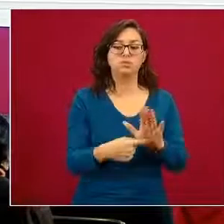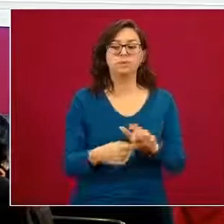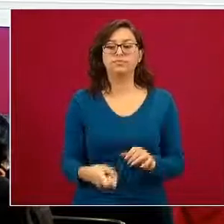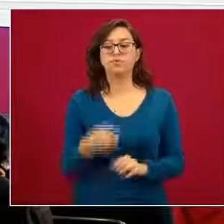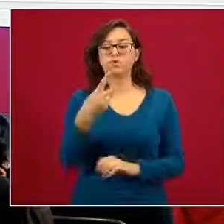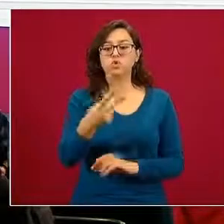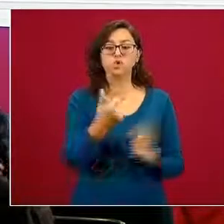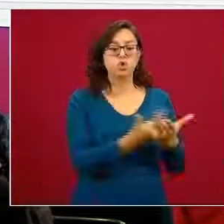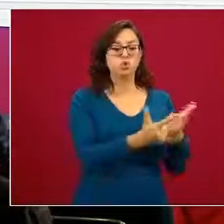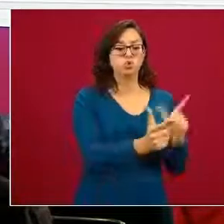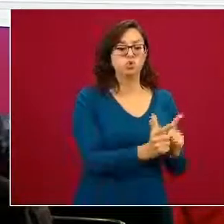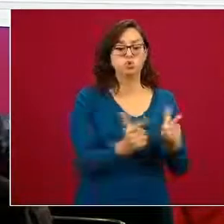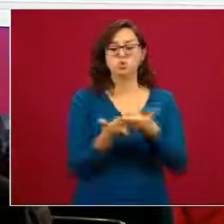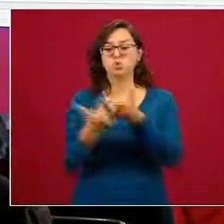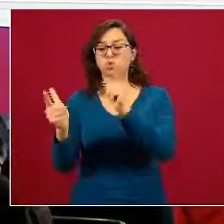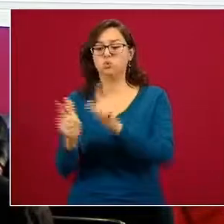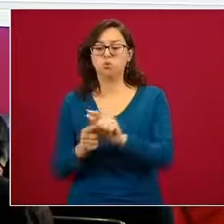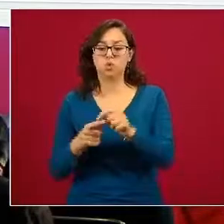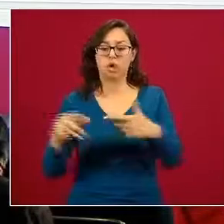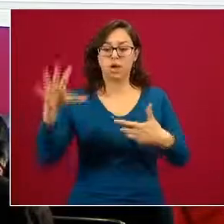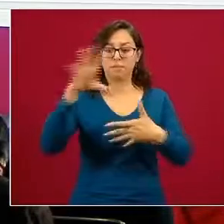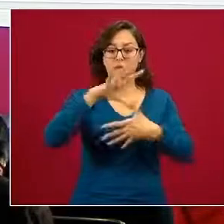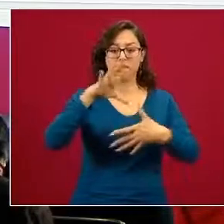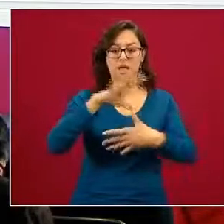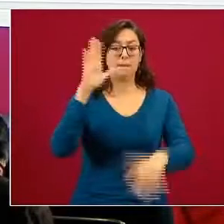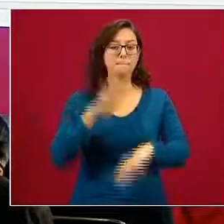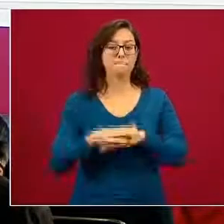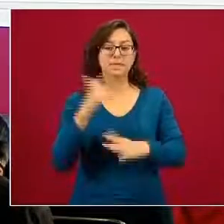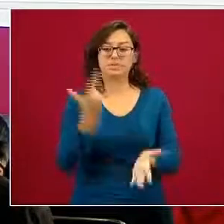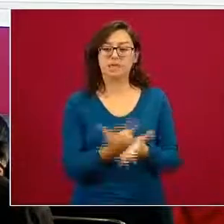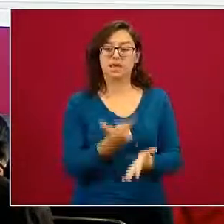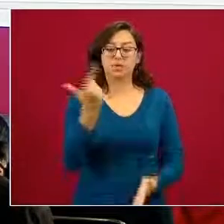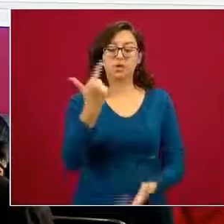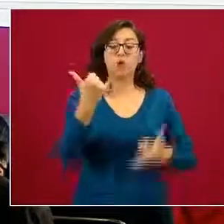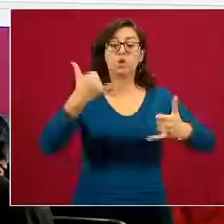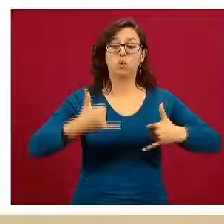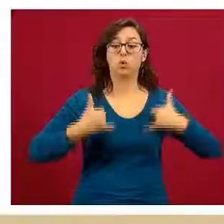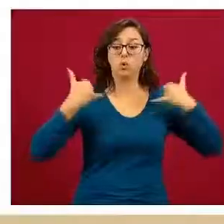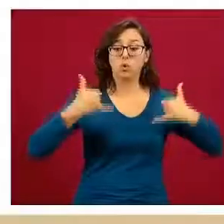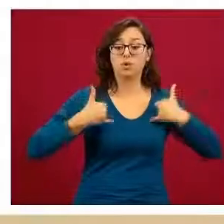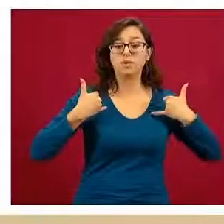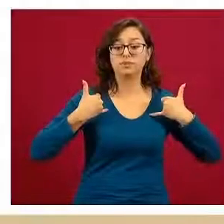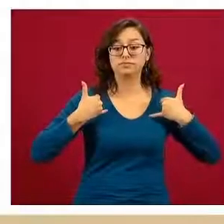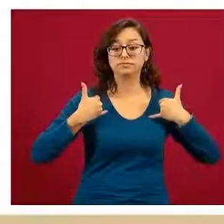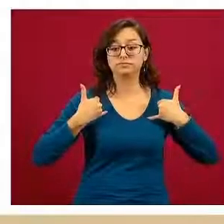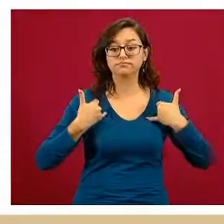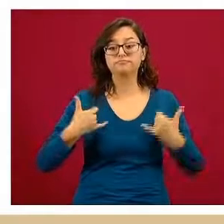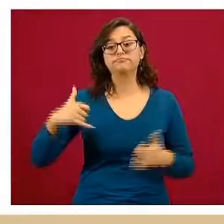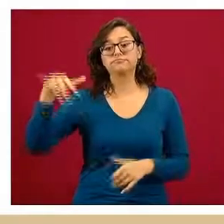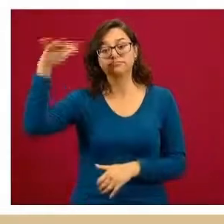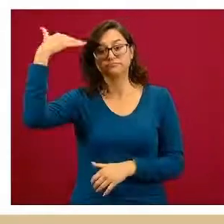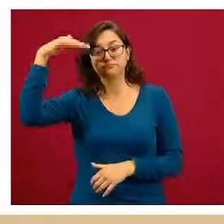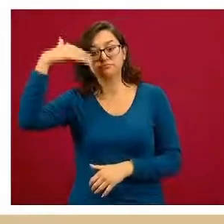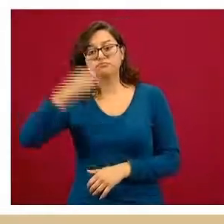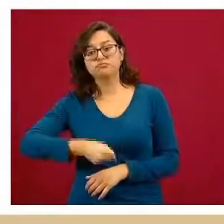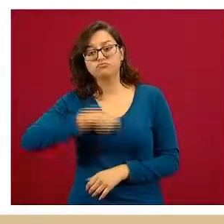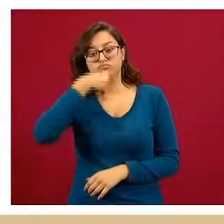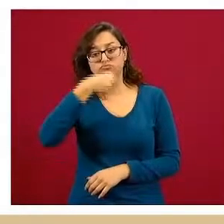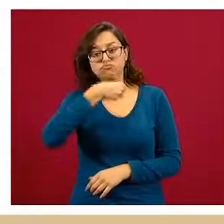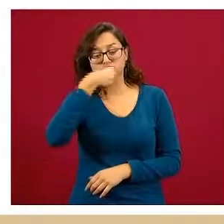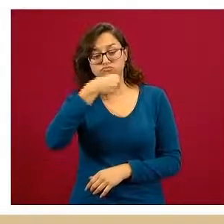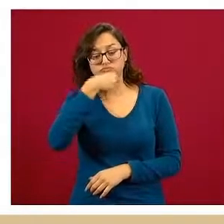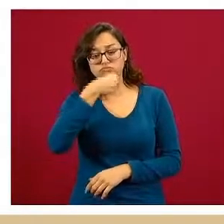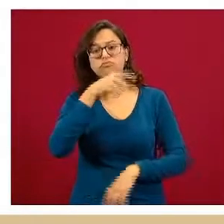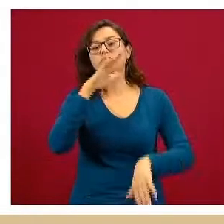Américas con mayor riesgo los jóvenes y los adultos y adultos mayores. Eso está